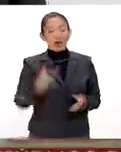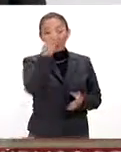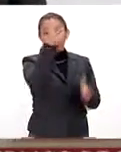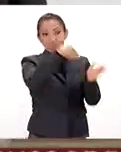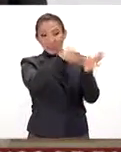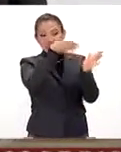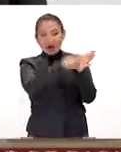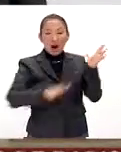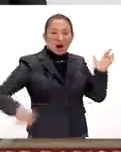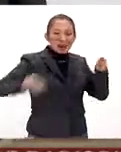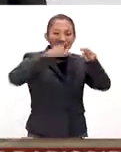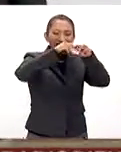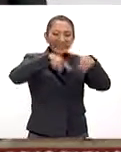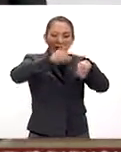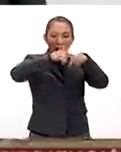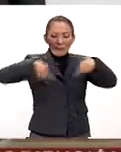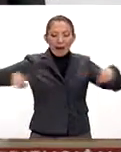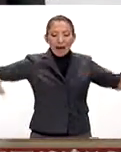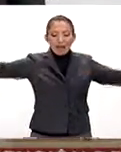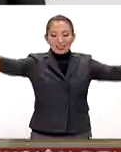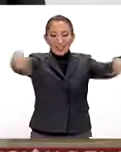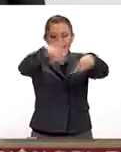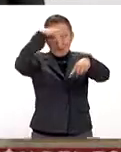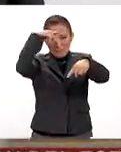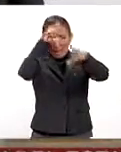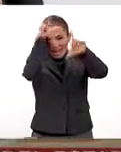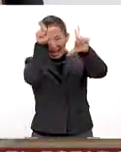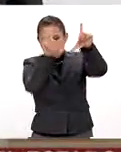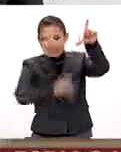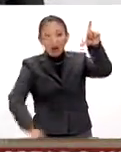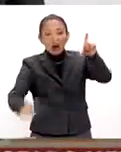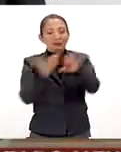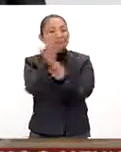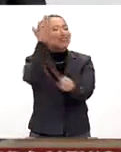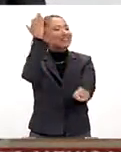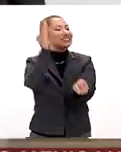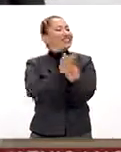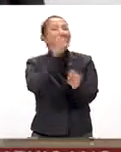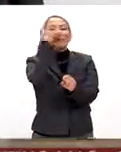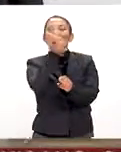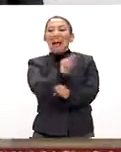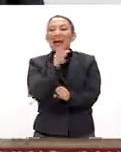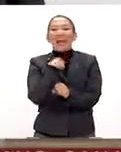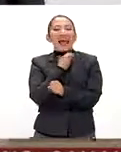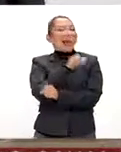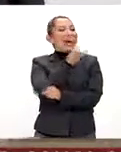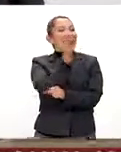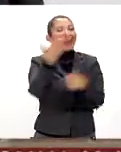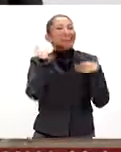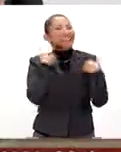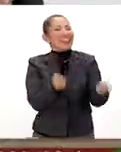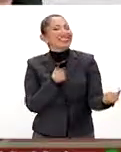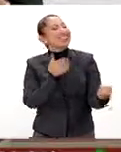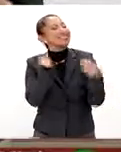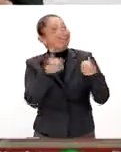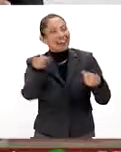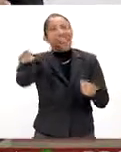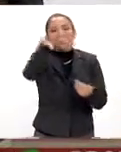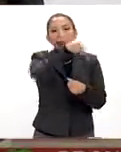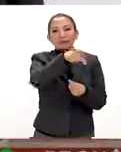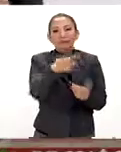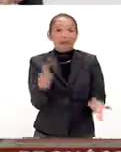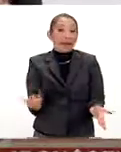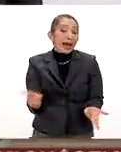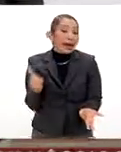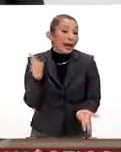millones de kilómetros cuadrados que comprende el territorio mexicano son suficientes como para que cualquiera nos entienda. Afortunada